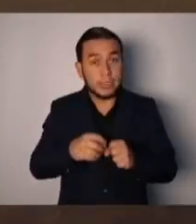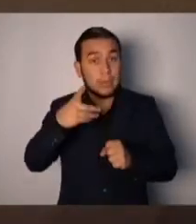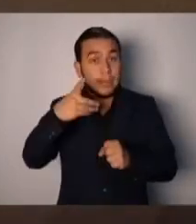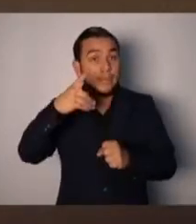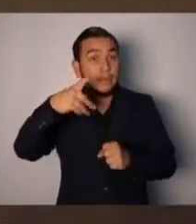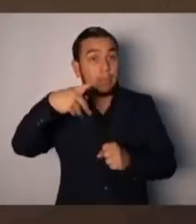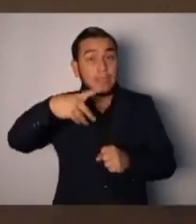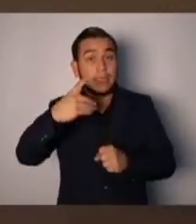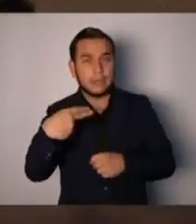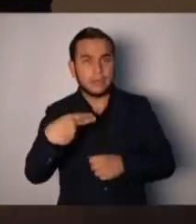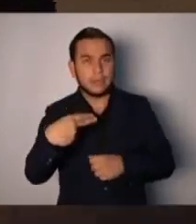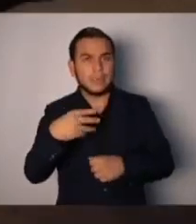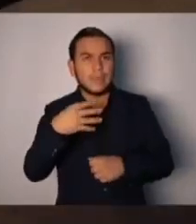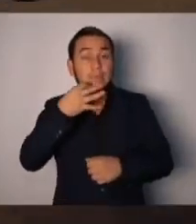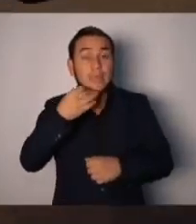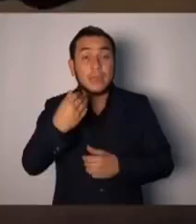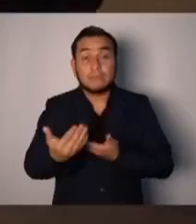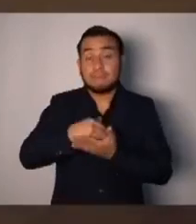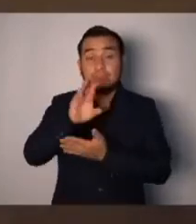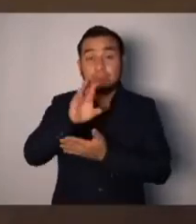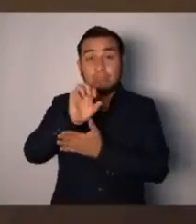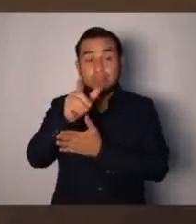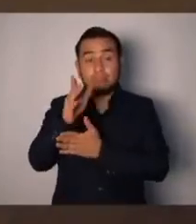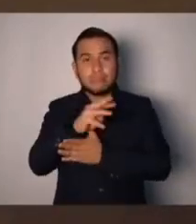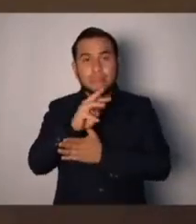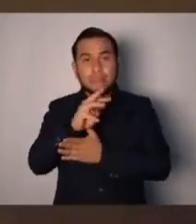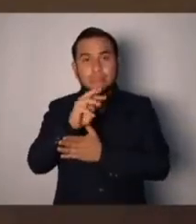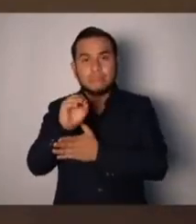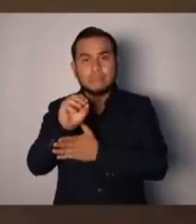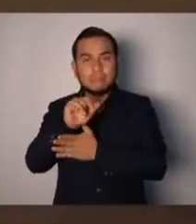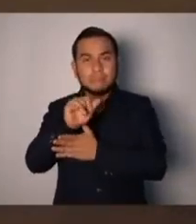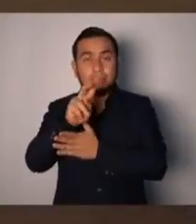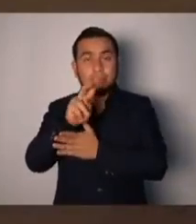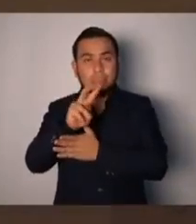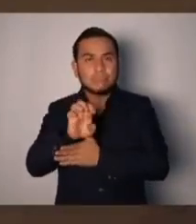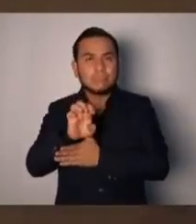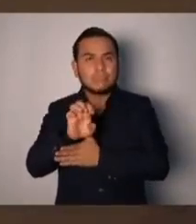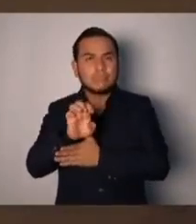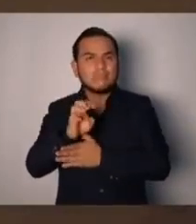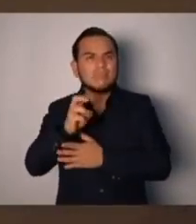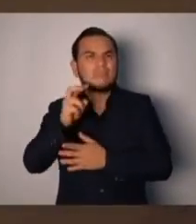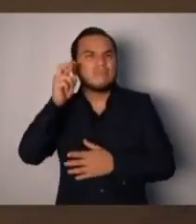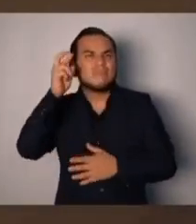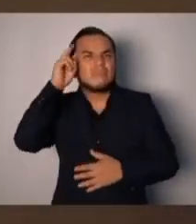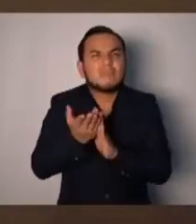inconstitucional a darse baños de pureza y a criticar al gobierno. ¿Y qué fue lo que les trajo el procurador?